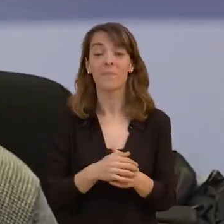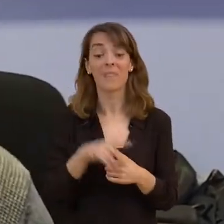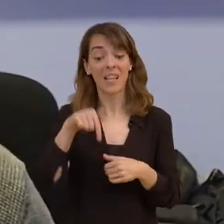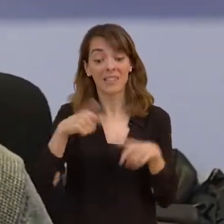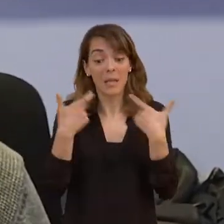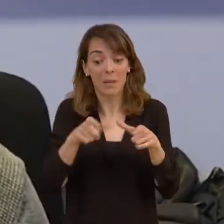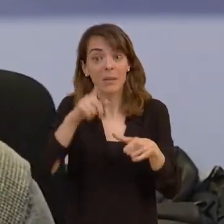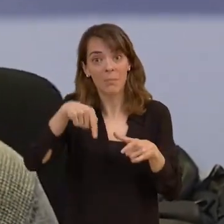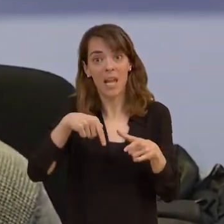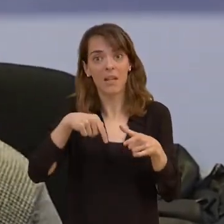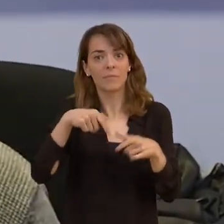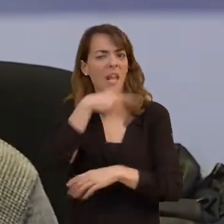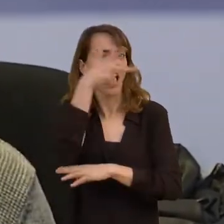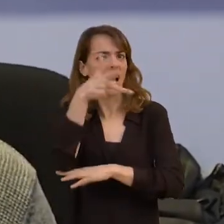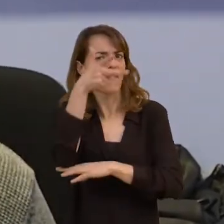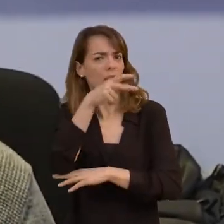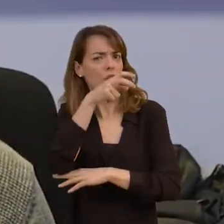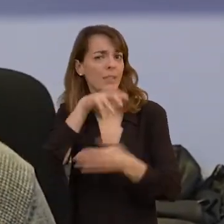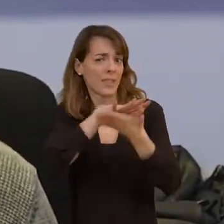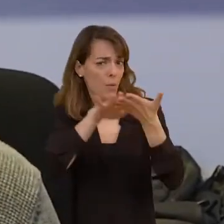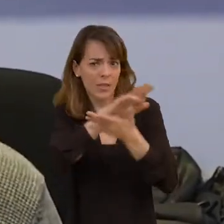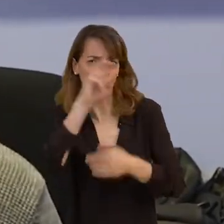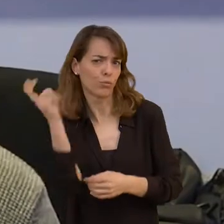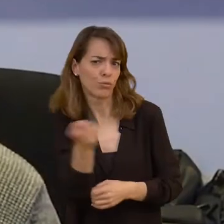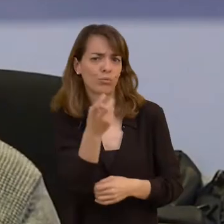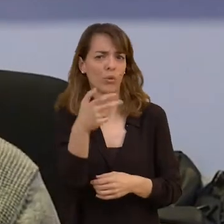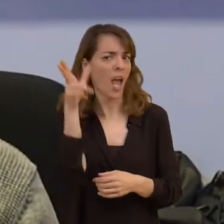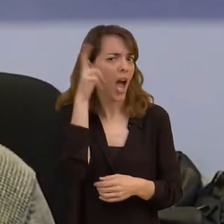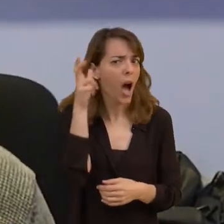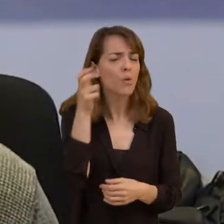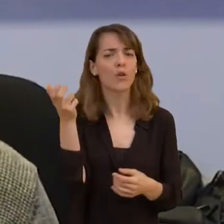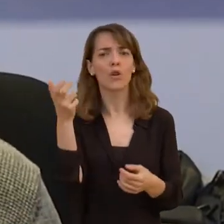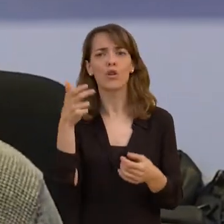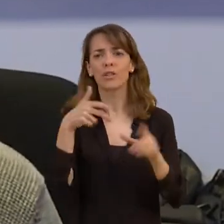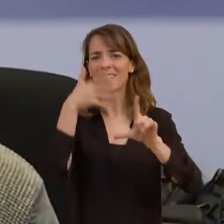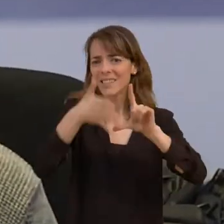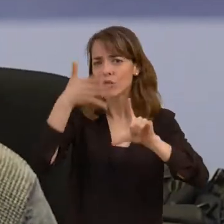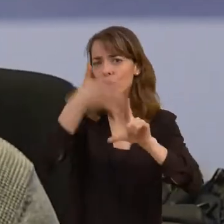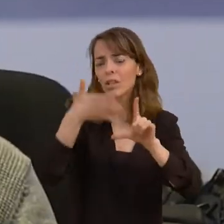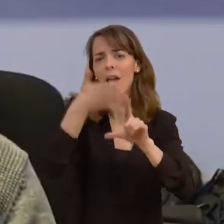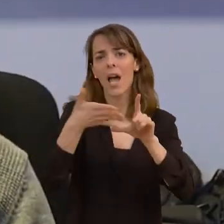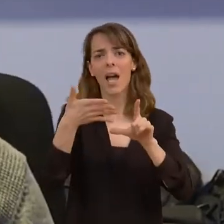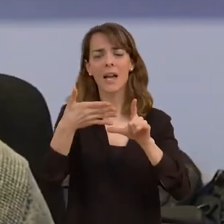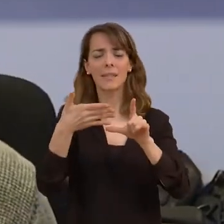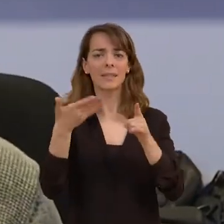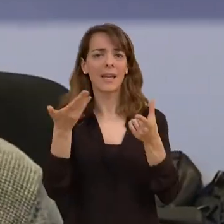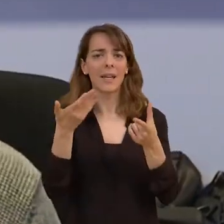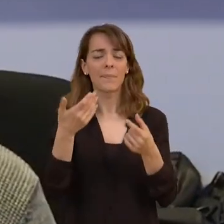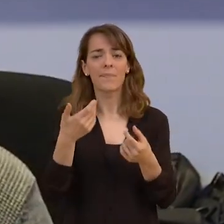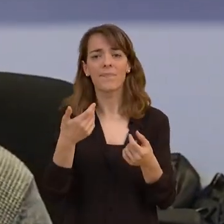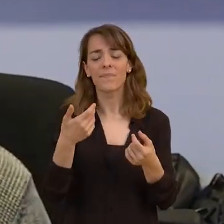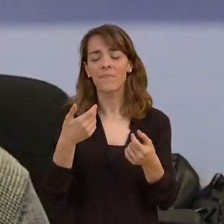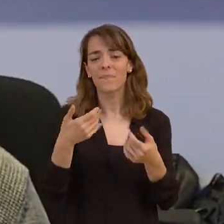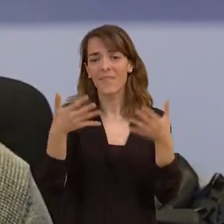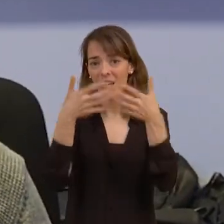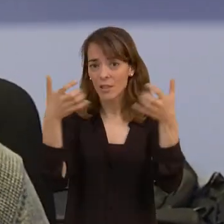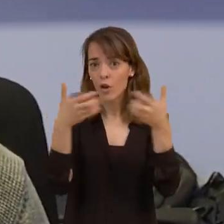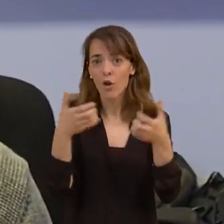este departamento también lo que se hace es todo tipo de grabaciones de lengua de signos audio, signo guías, guionizado de